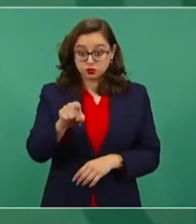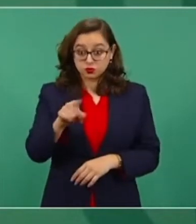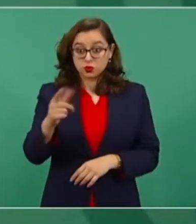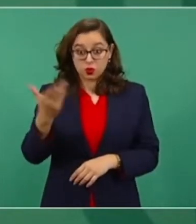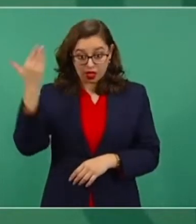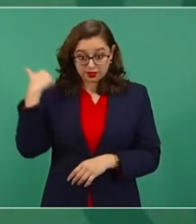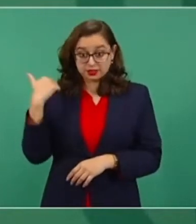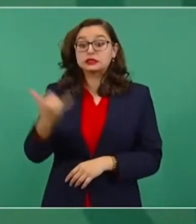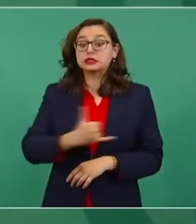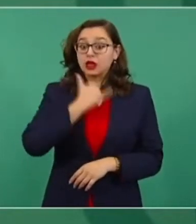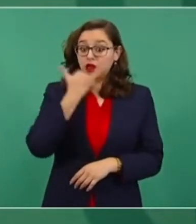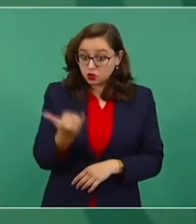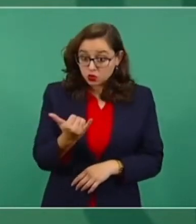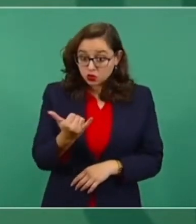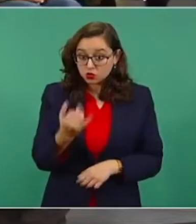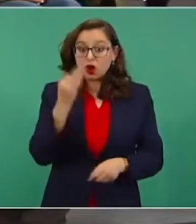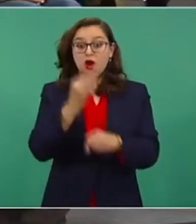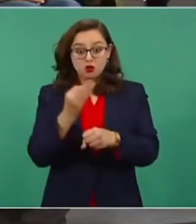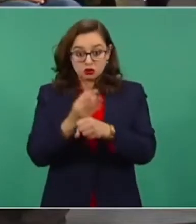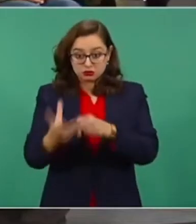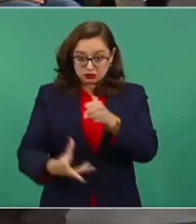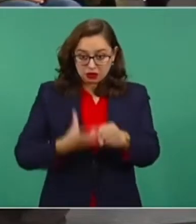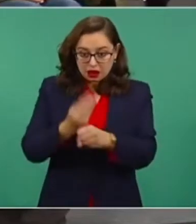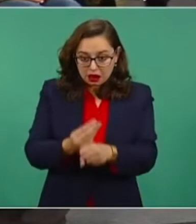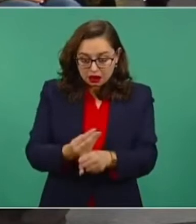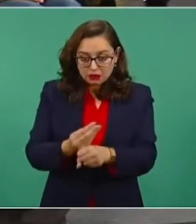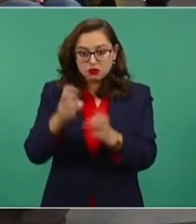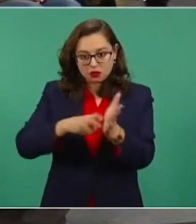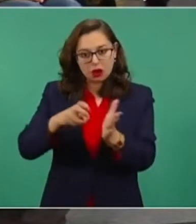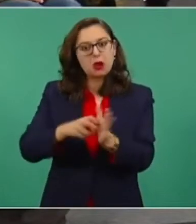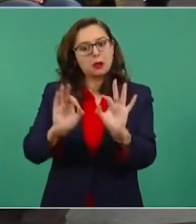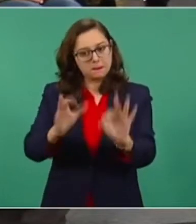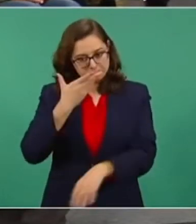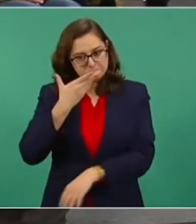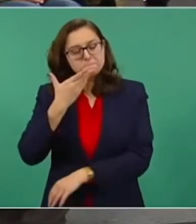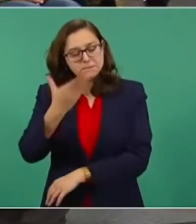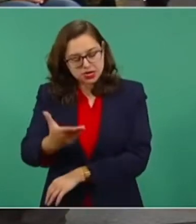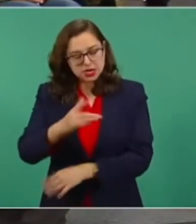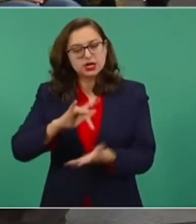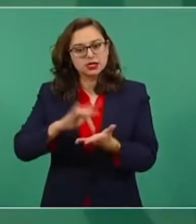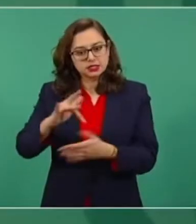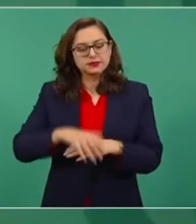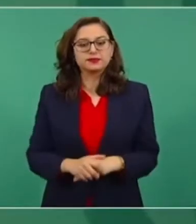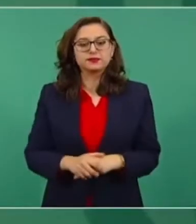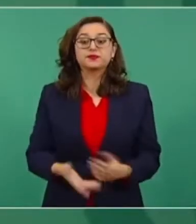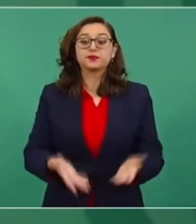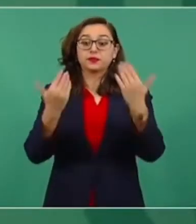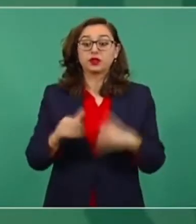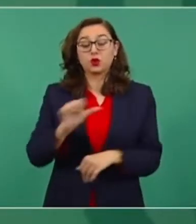por este error. Lo otro, lo de la revista,